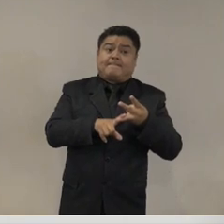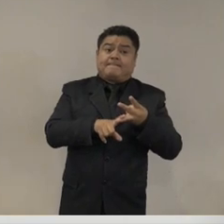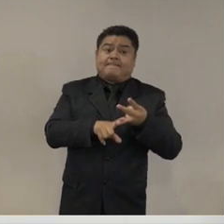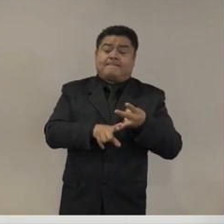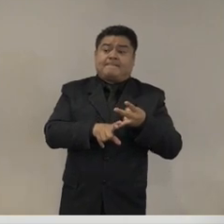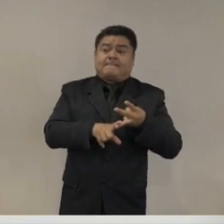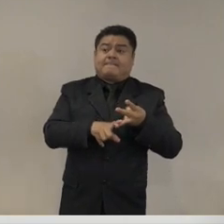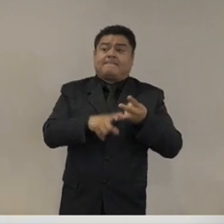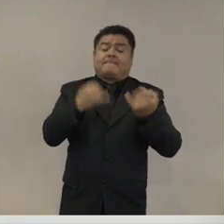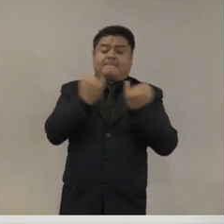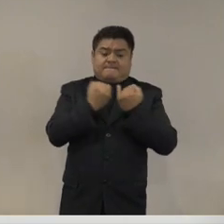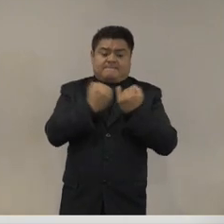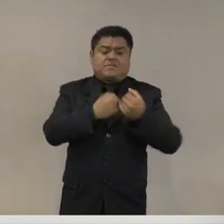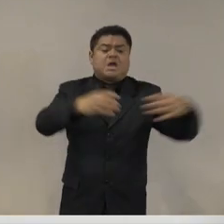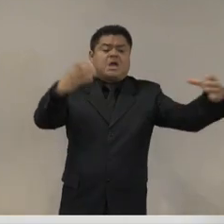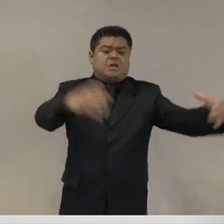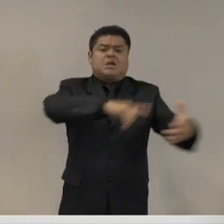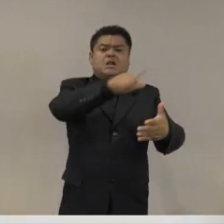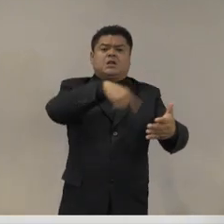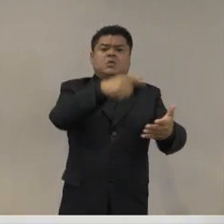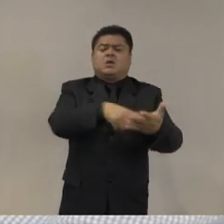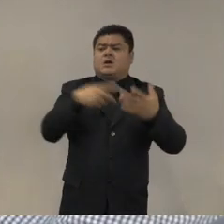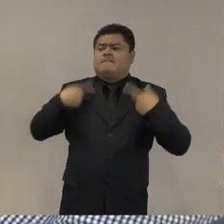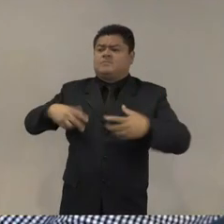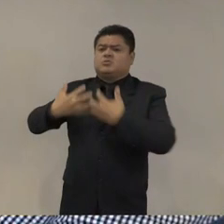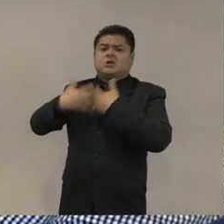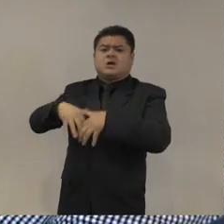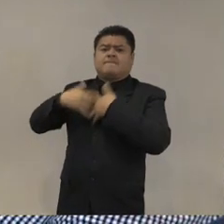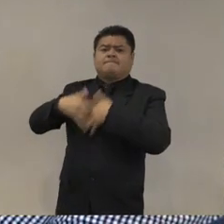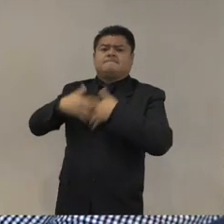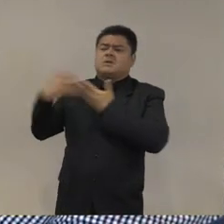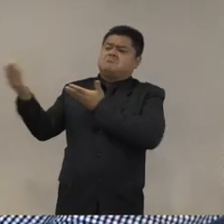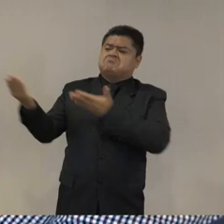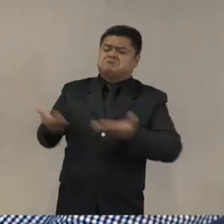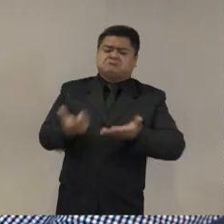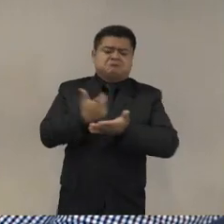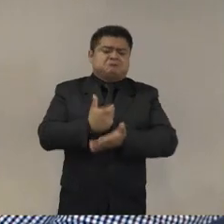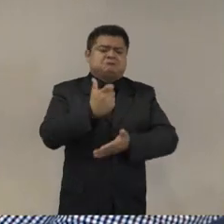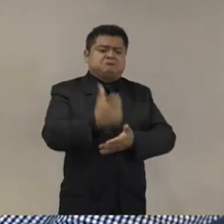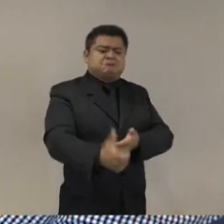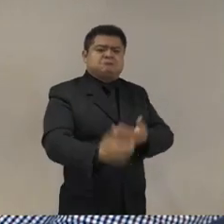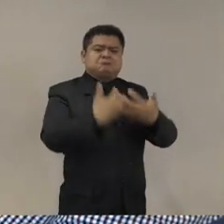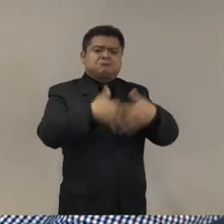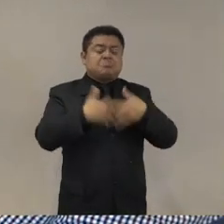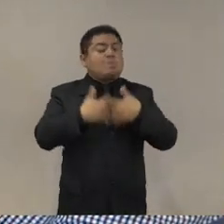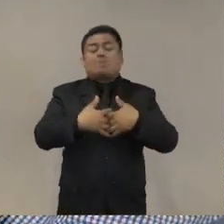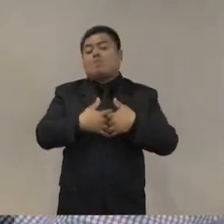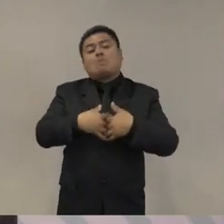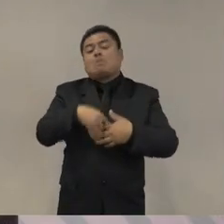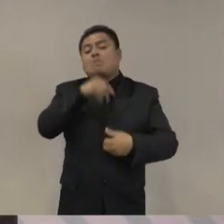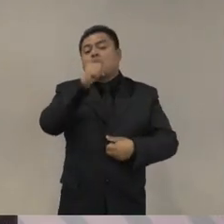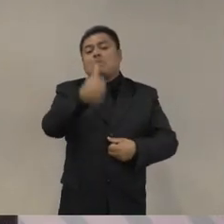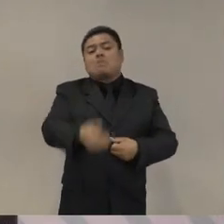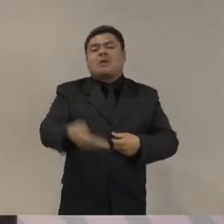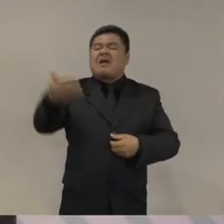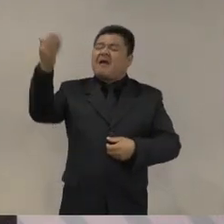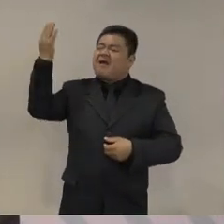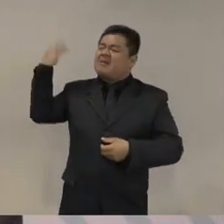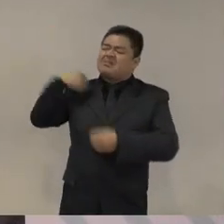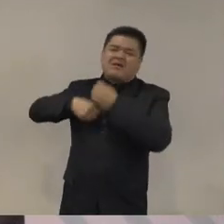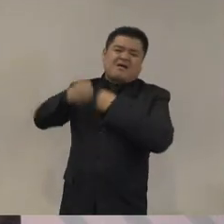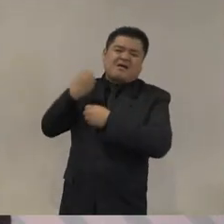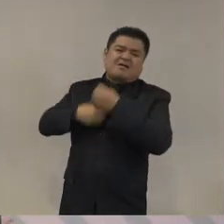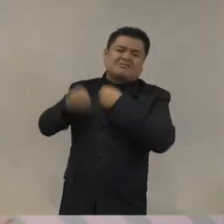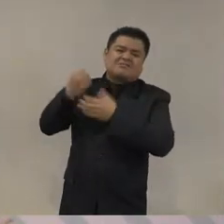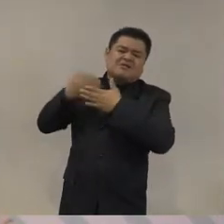de inversión pública y privada que la venía se venía resintiendo desde varios sexenios anteriores en donde los